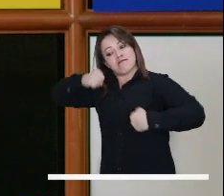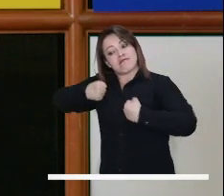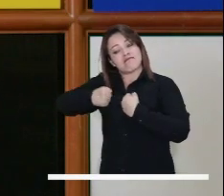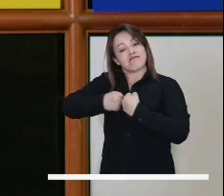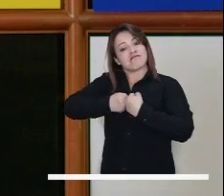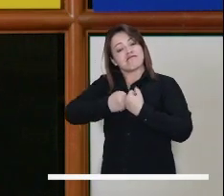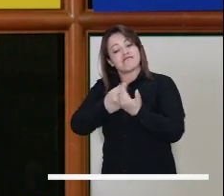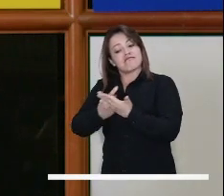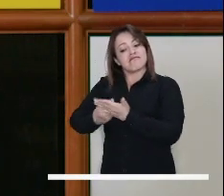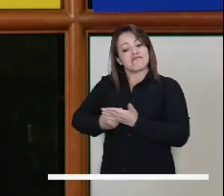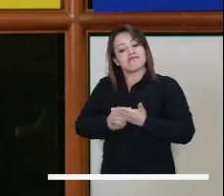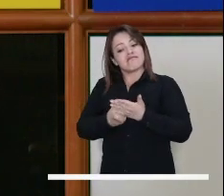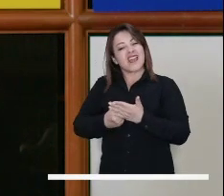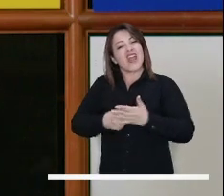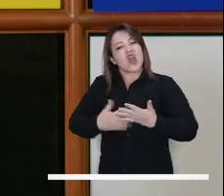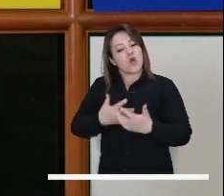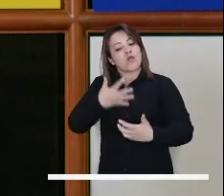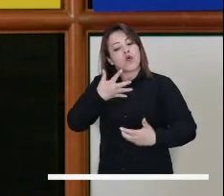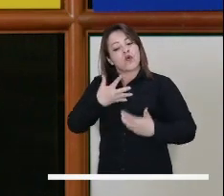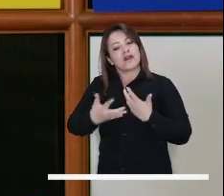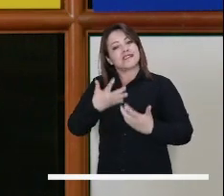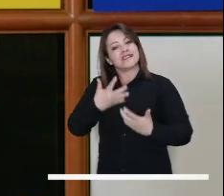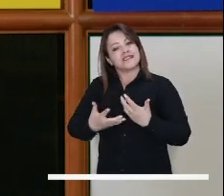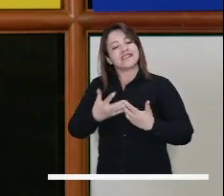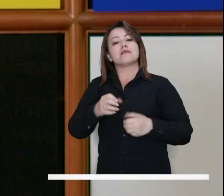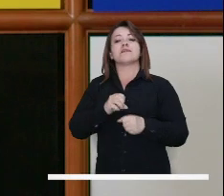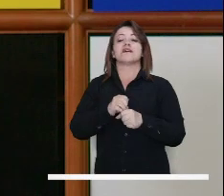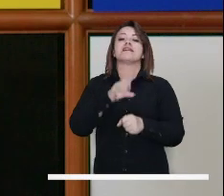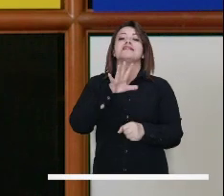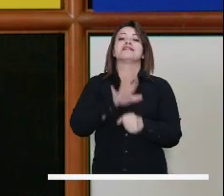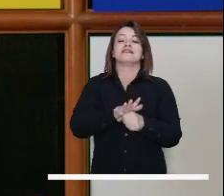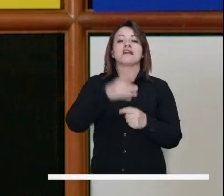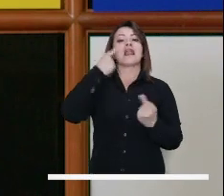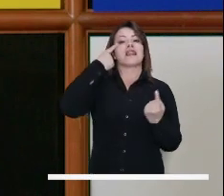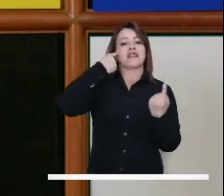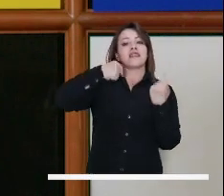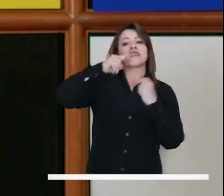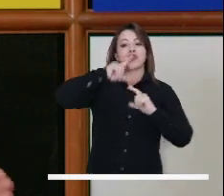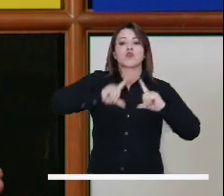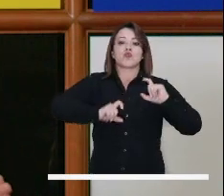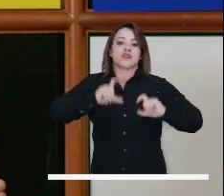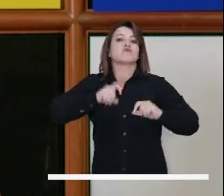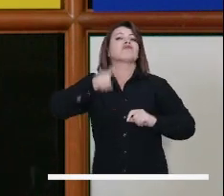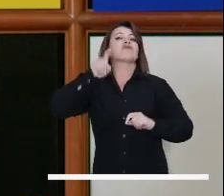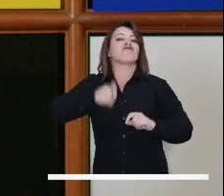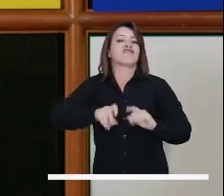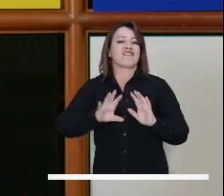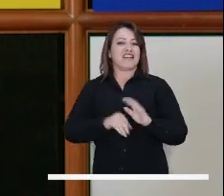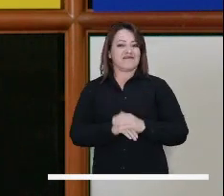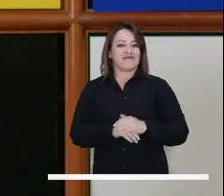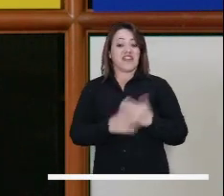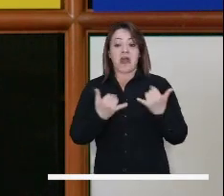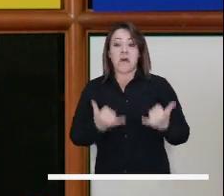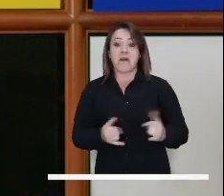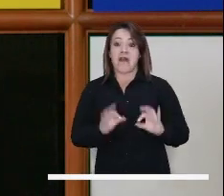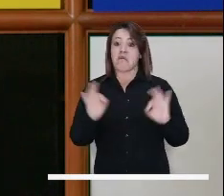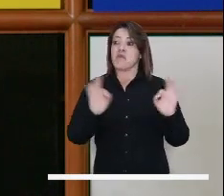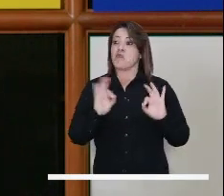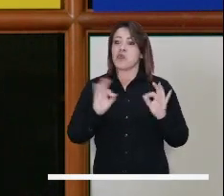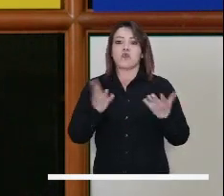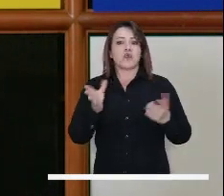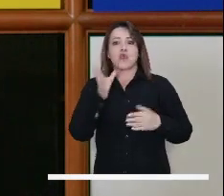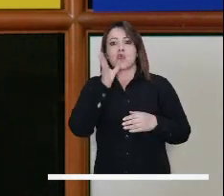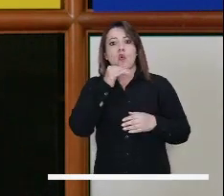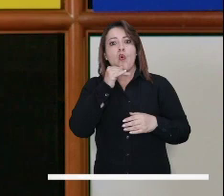la generación de un sistema distrital de turismo que no existe